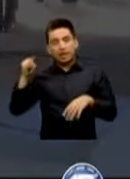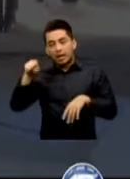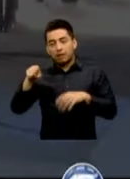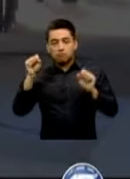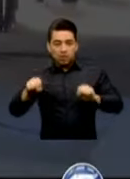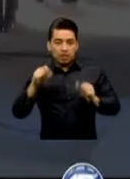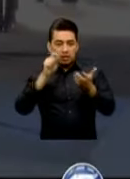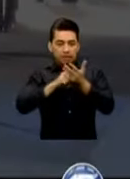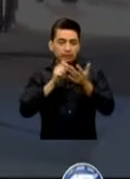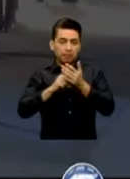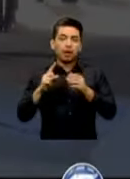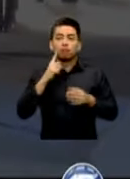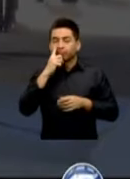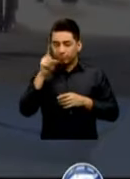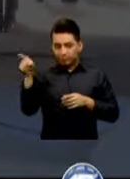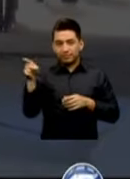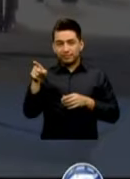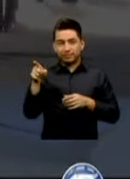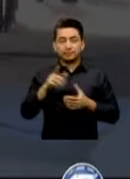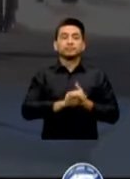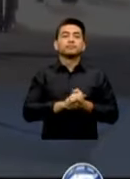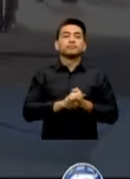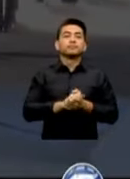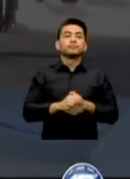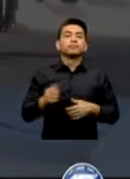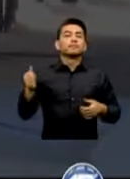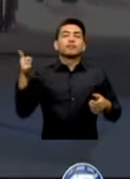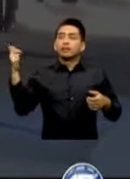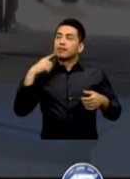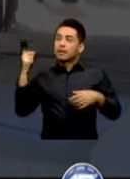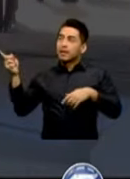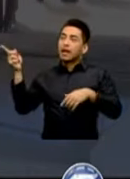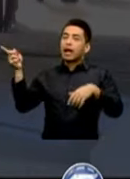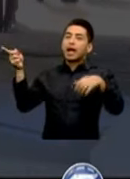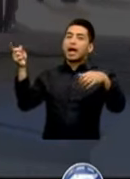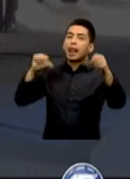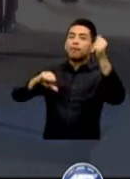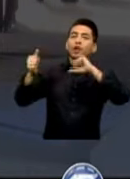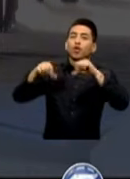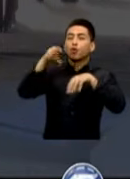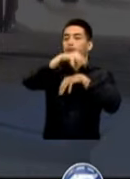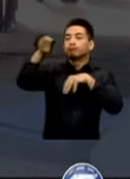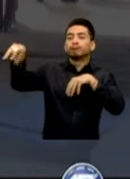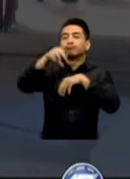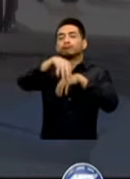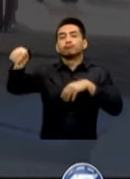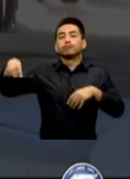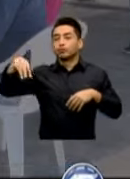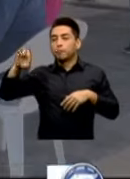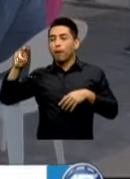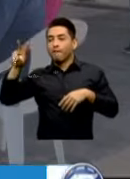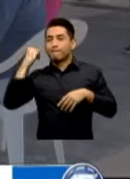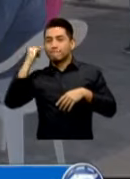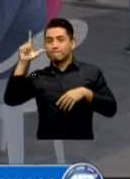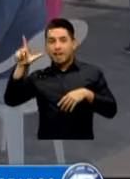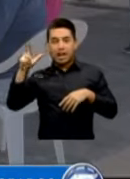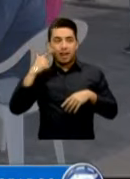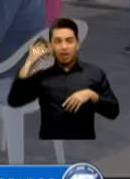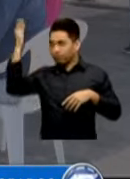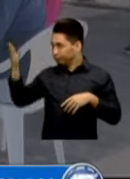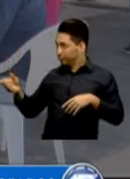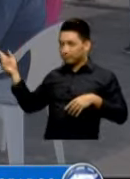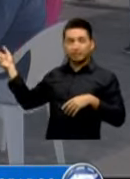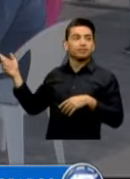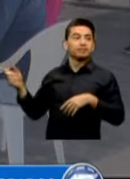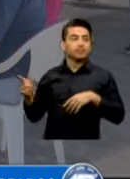Pueden realizarse un hisopado Laboratorios móviles Mercado del Guarda, Zona 11 Plaza de la Constitución En la Zona 1 Puestos coordinados